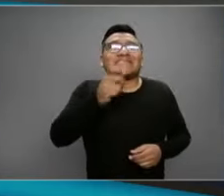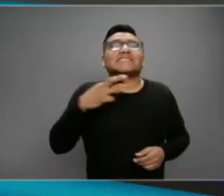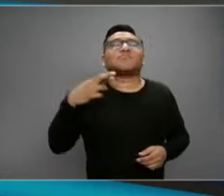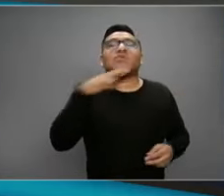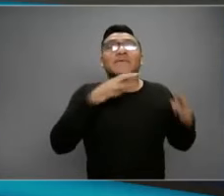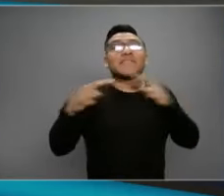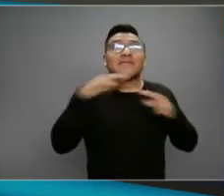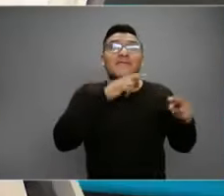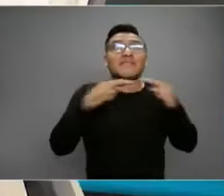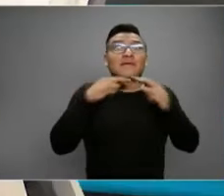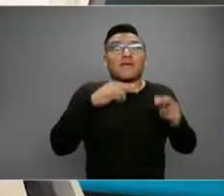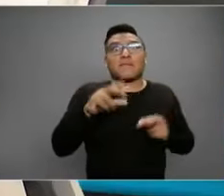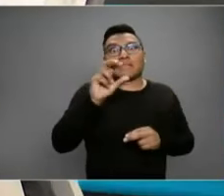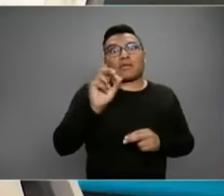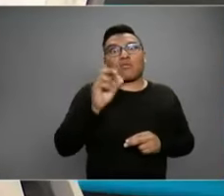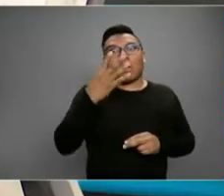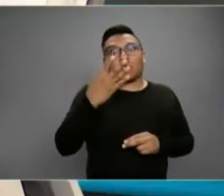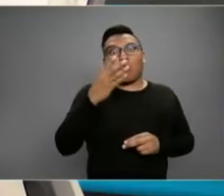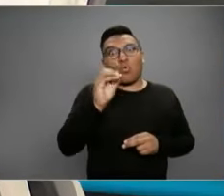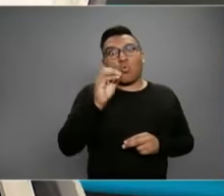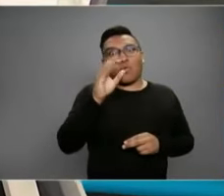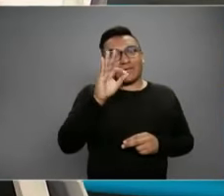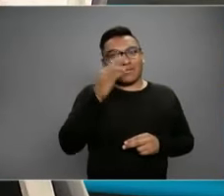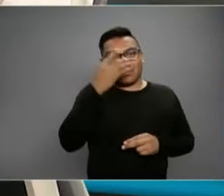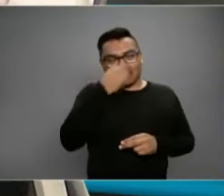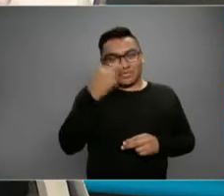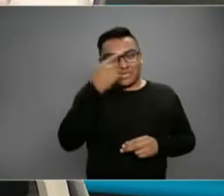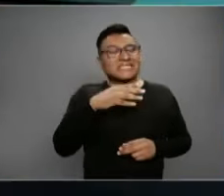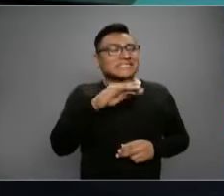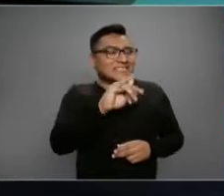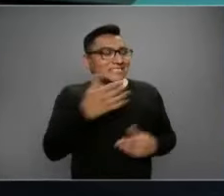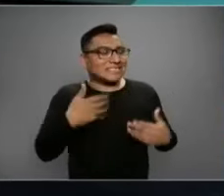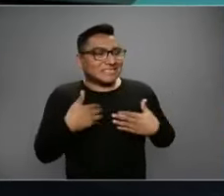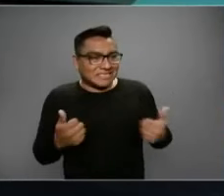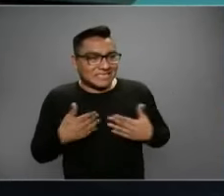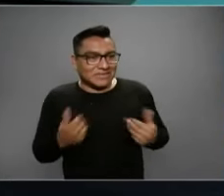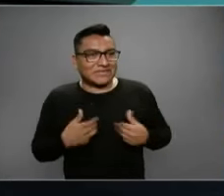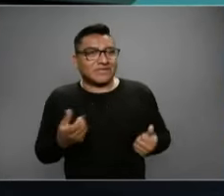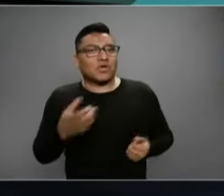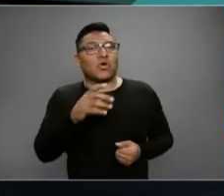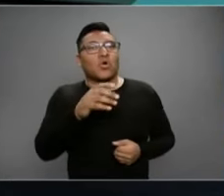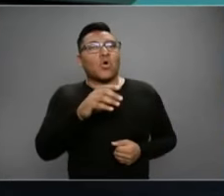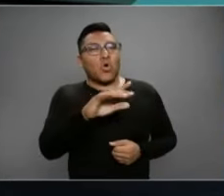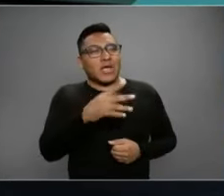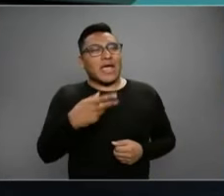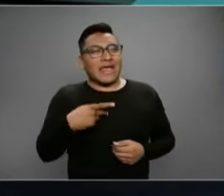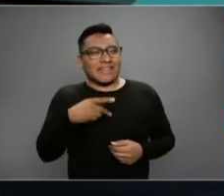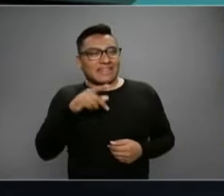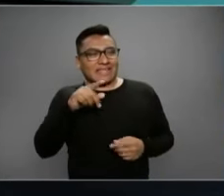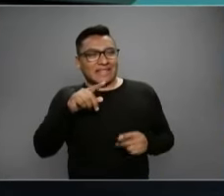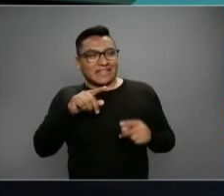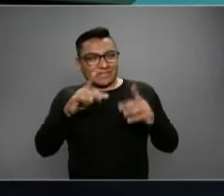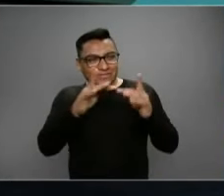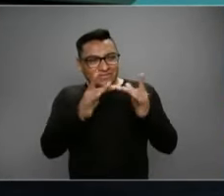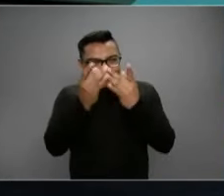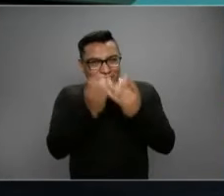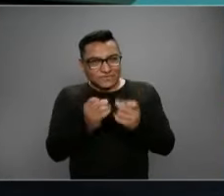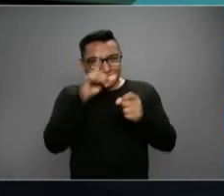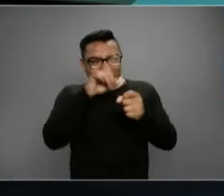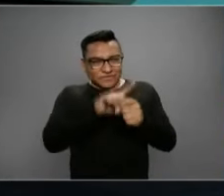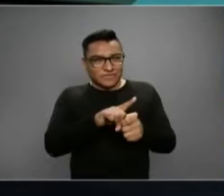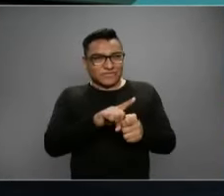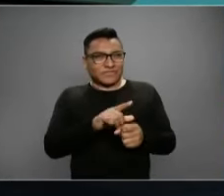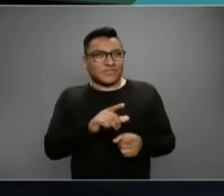llega la neumonía. Entiendo. Nos están llegando muchas preguntas a través de Twitter. Antes de irme a un corte,